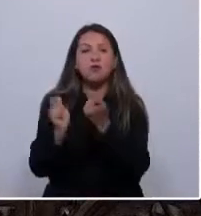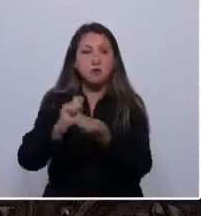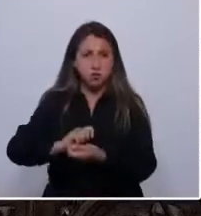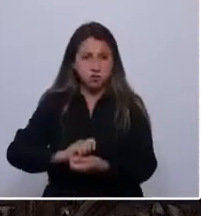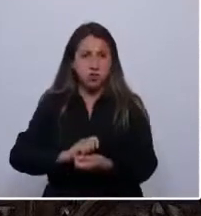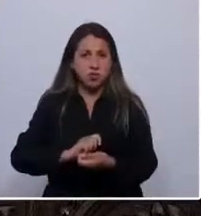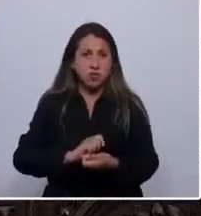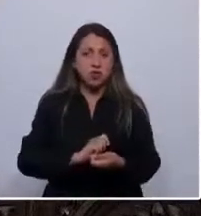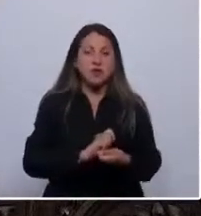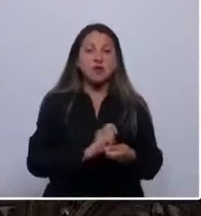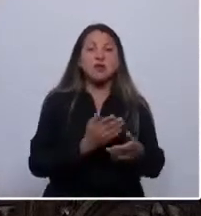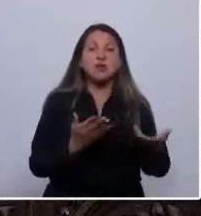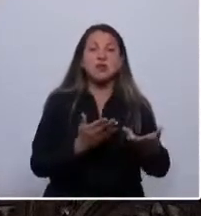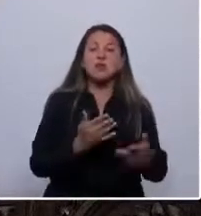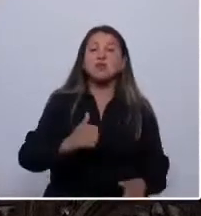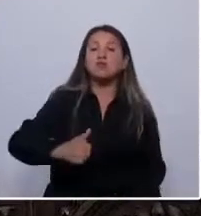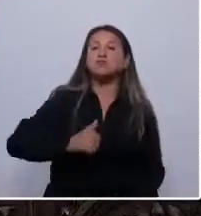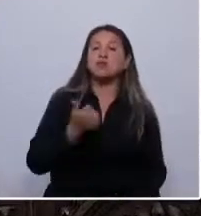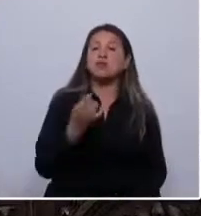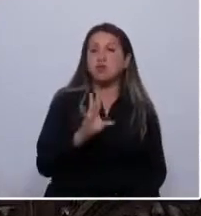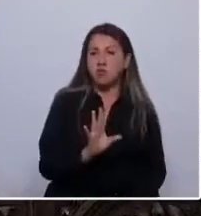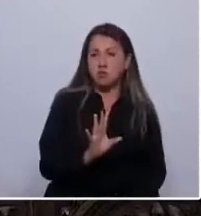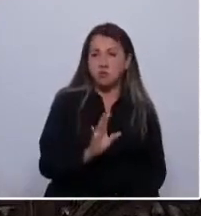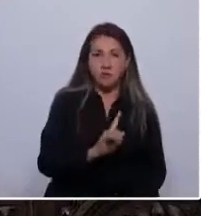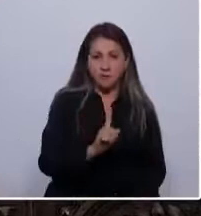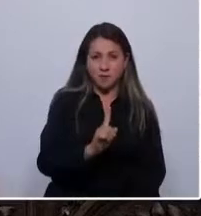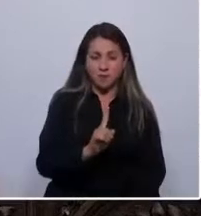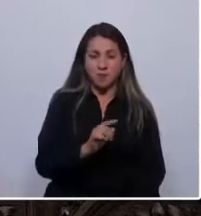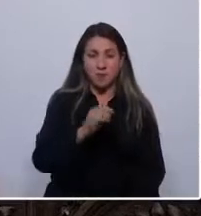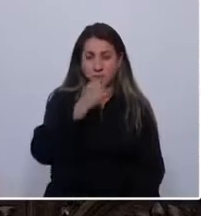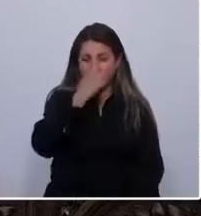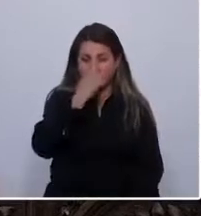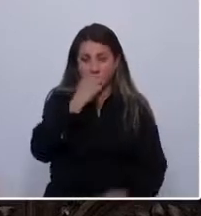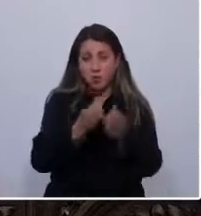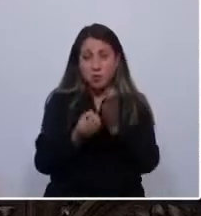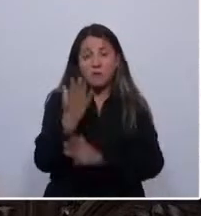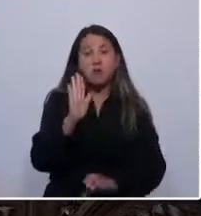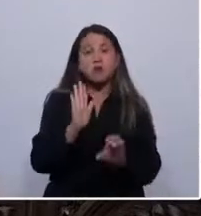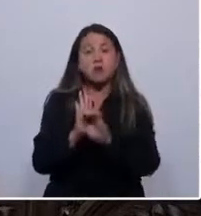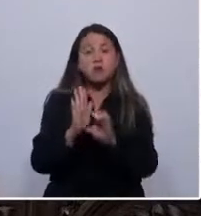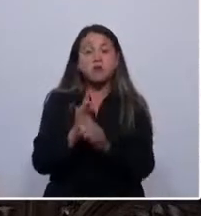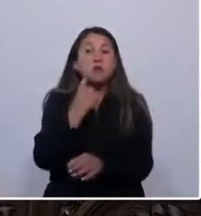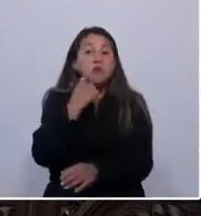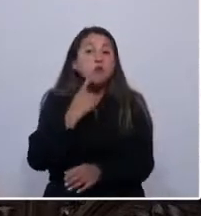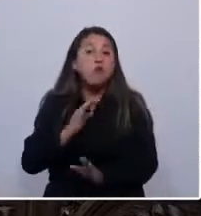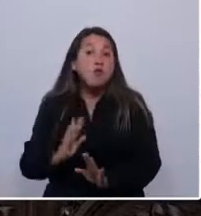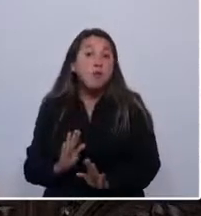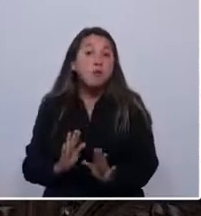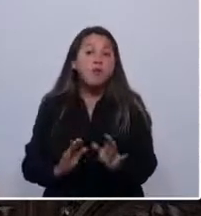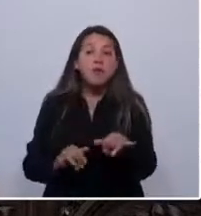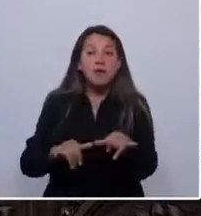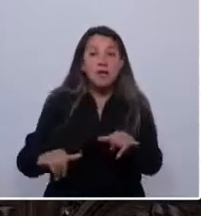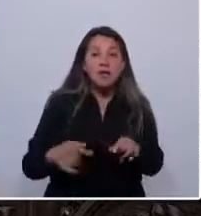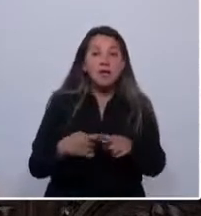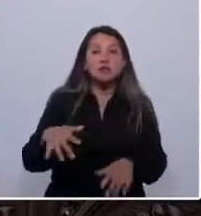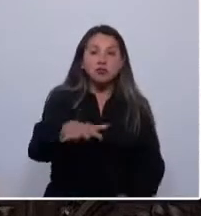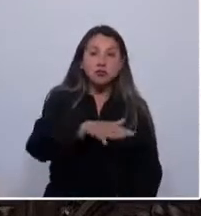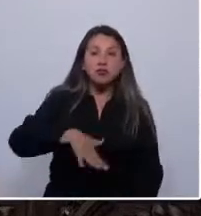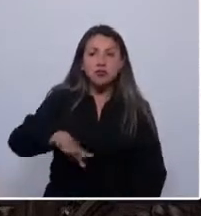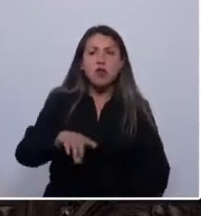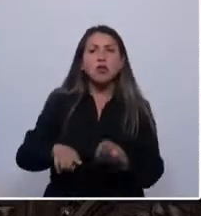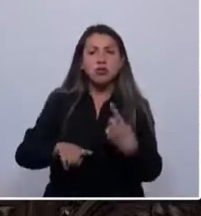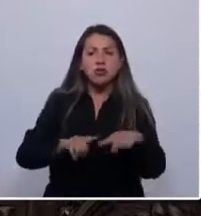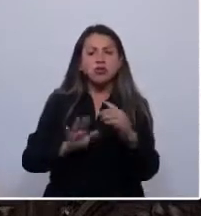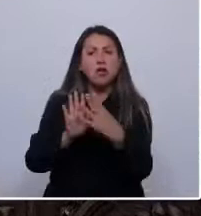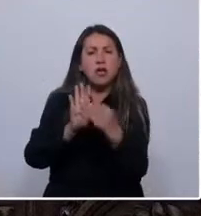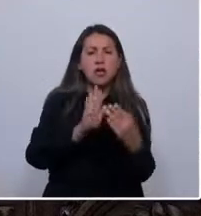con mero voluntarismo. No hagamos de la nueva constitución un experimento de ingeniería social que, como tantos otros ejemplos